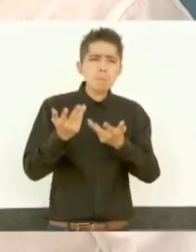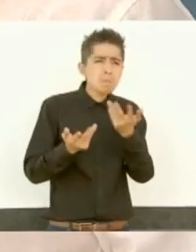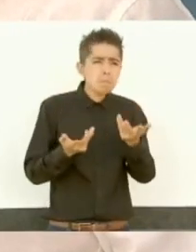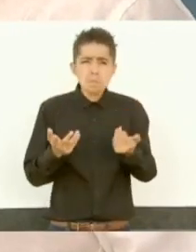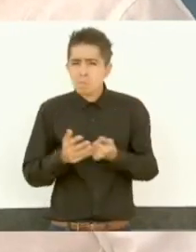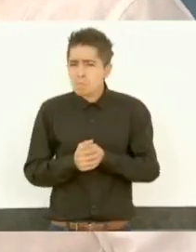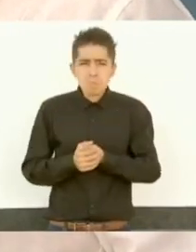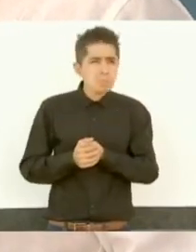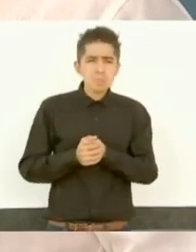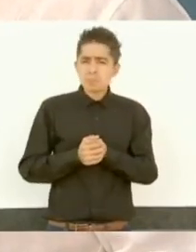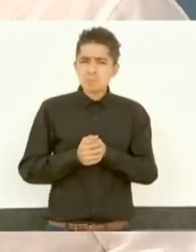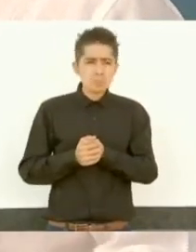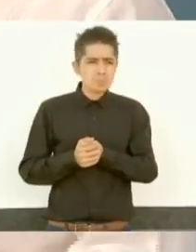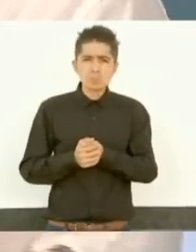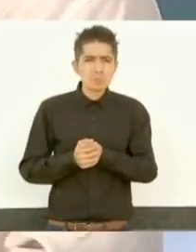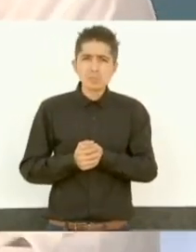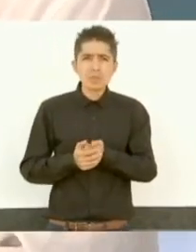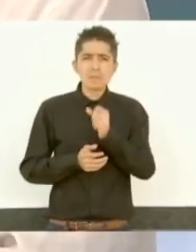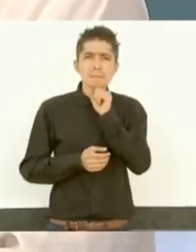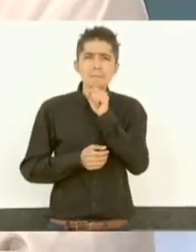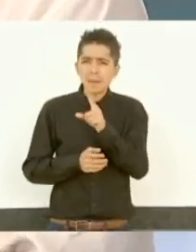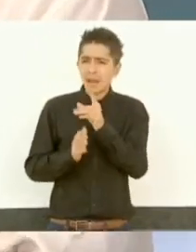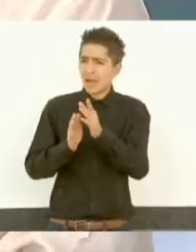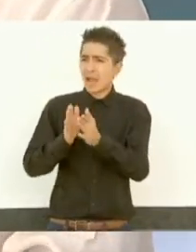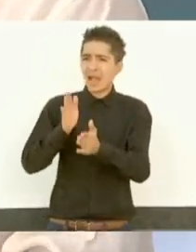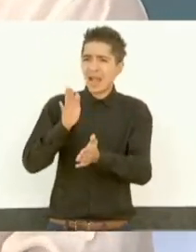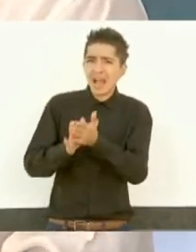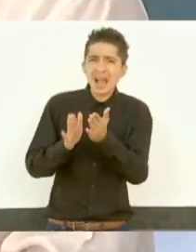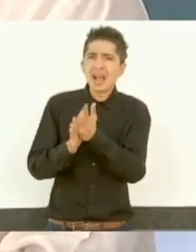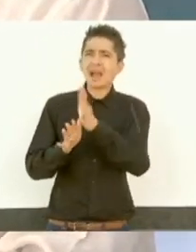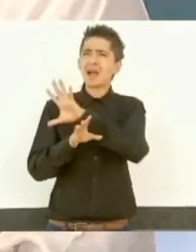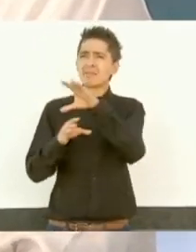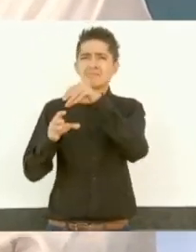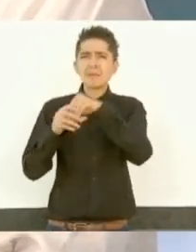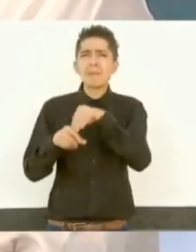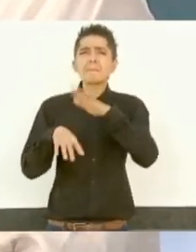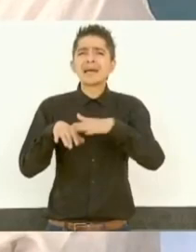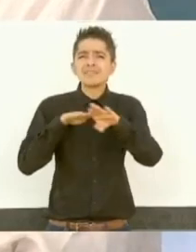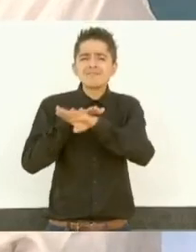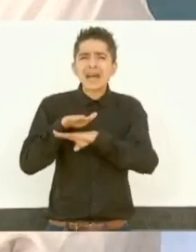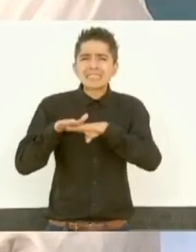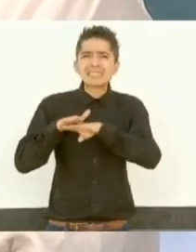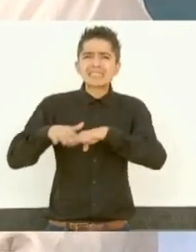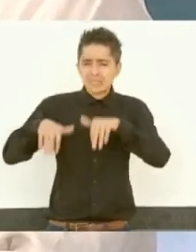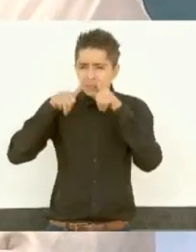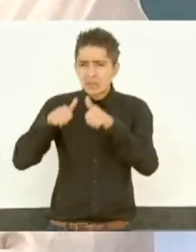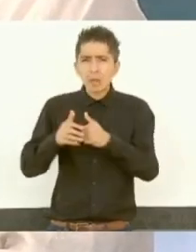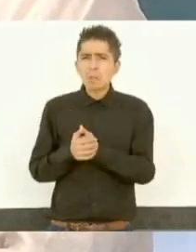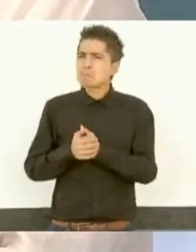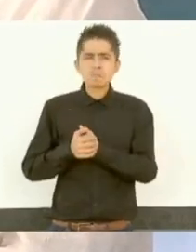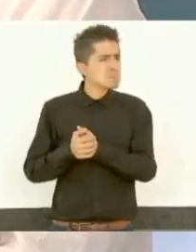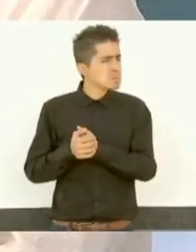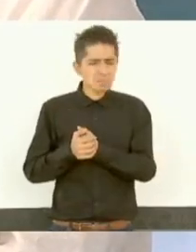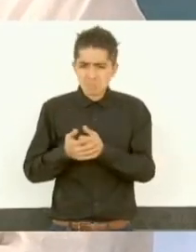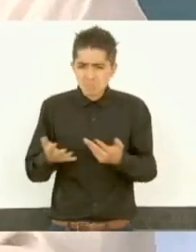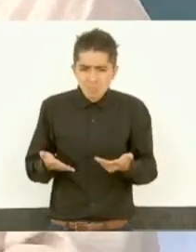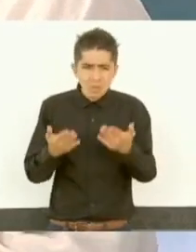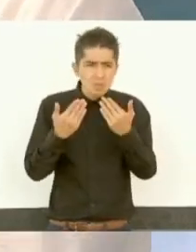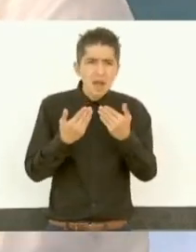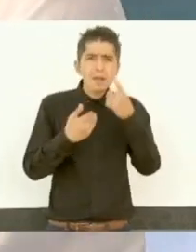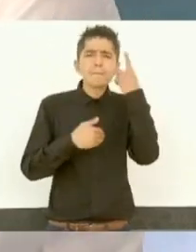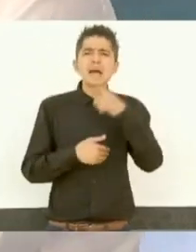consolidó la infraestructura básica para mantener